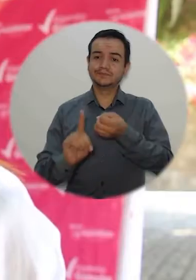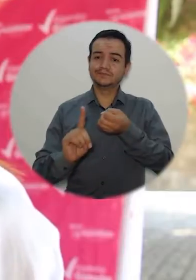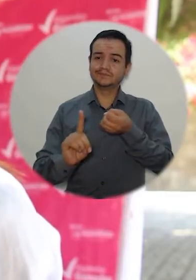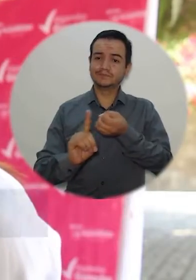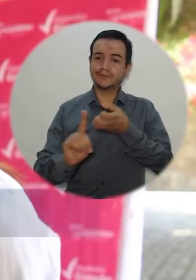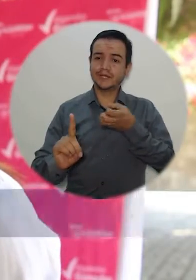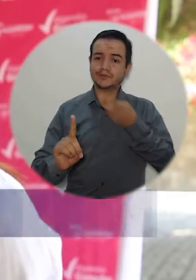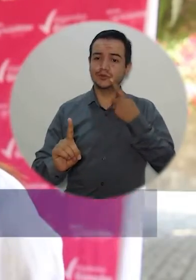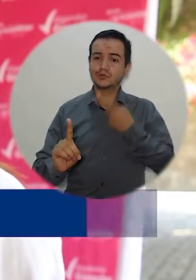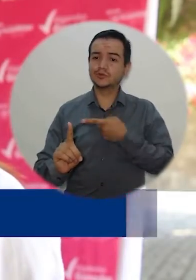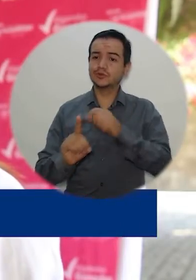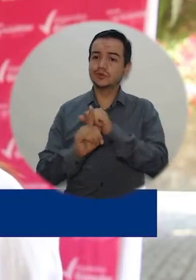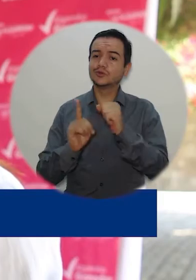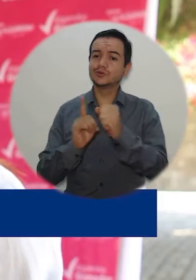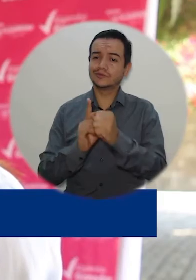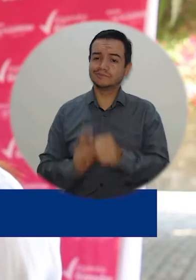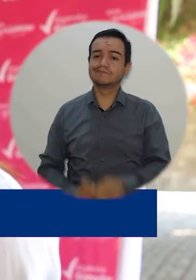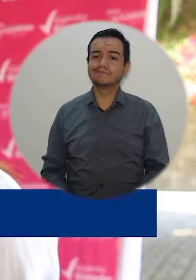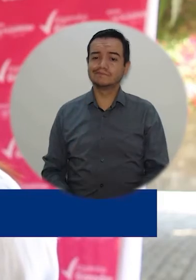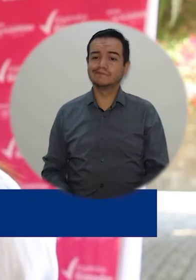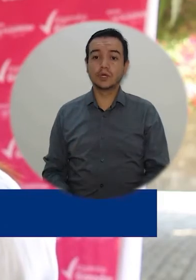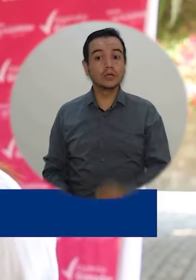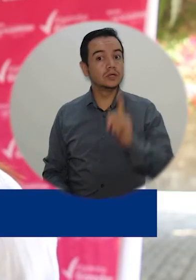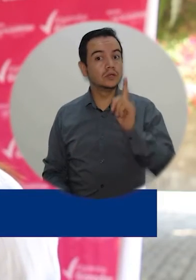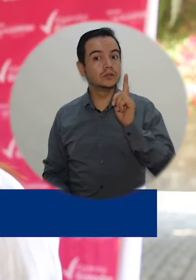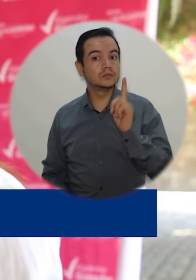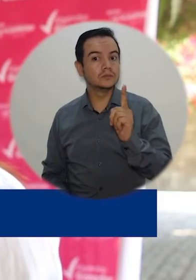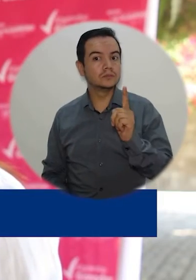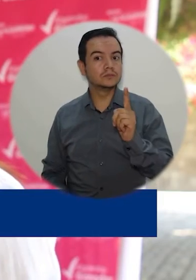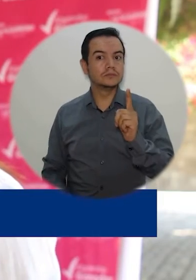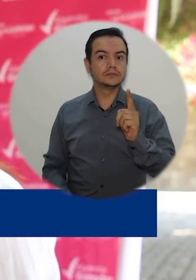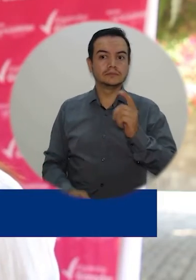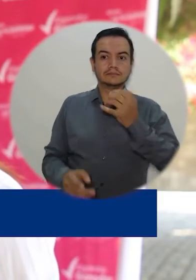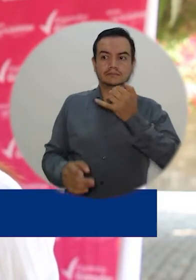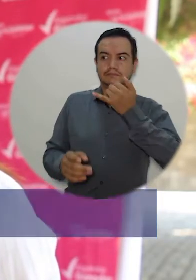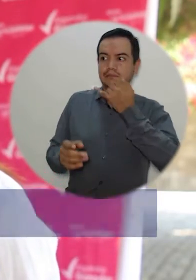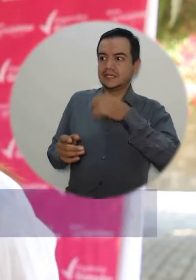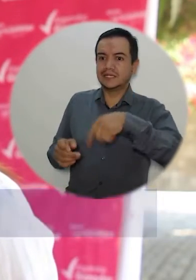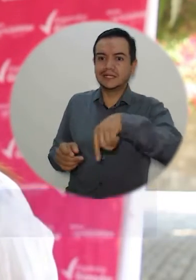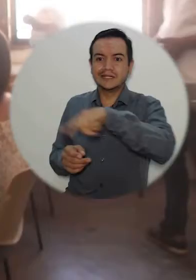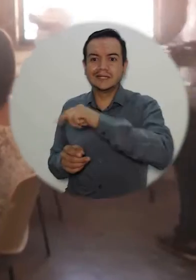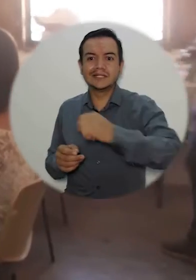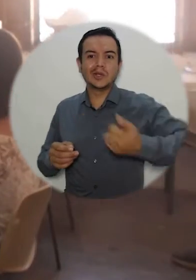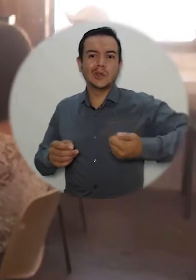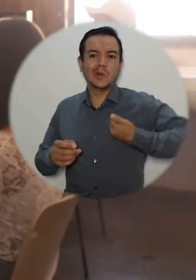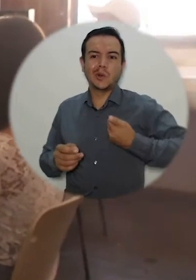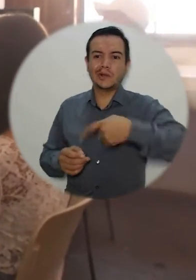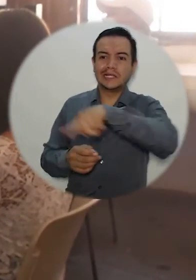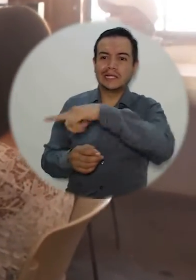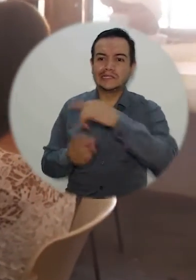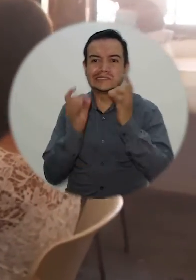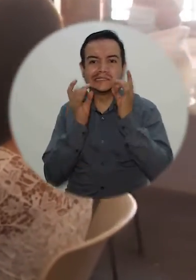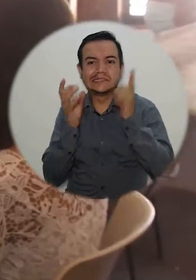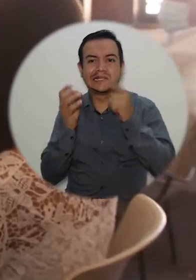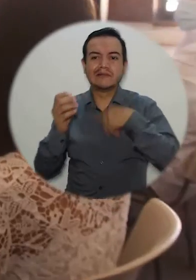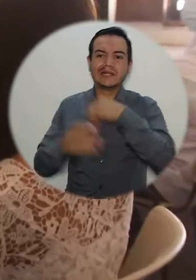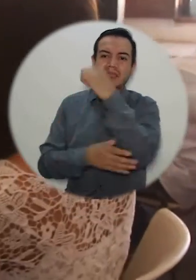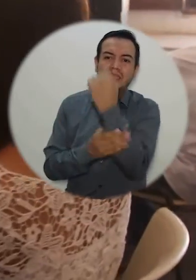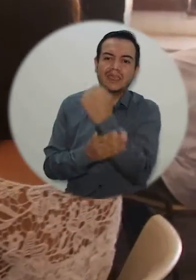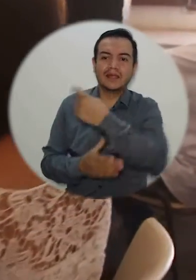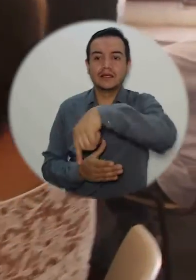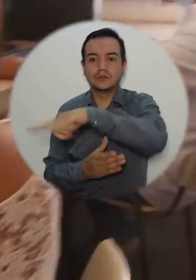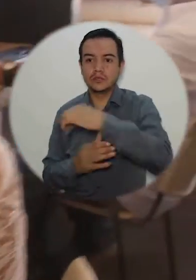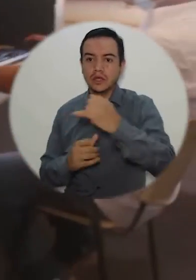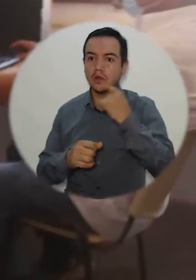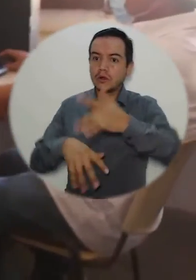Es un impacto social debido a que vamos a salir tal vez de las crisis que tienen los jóvenes de este municipio y